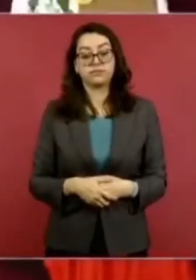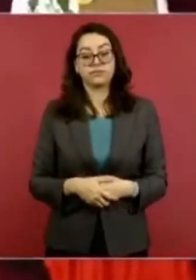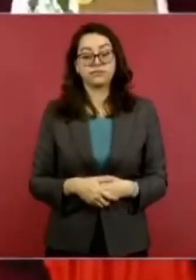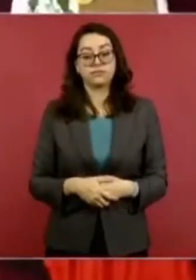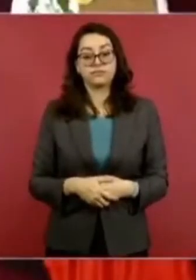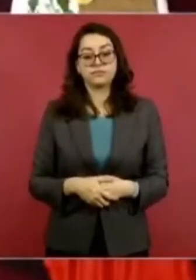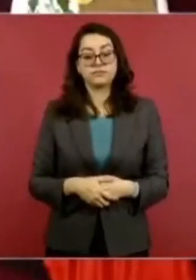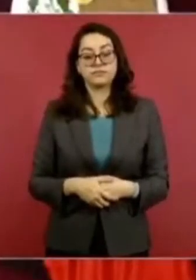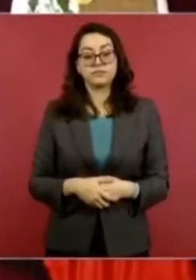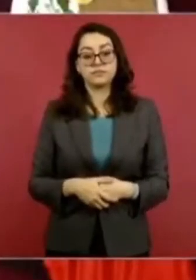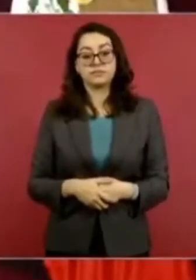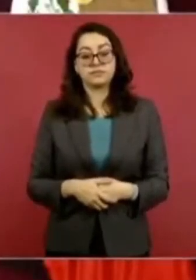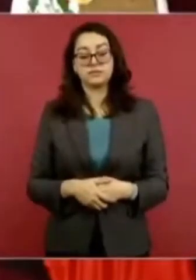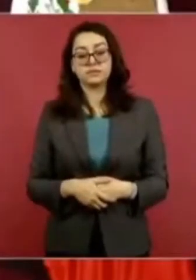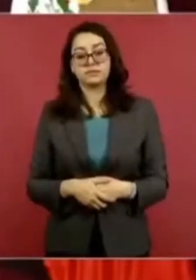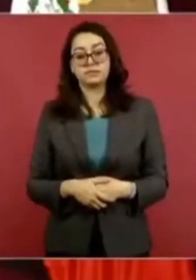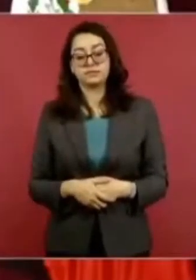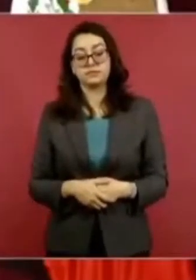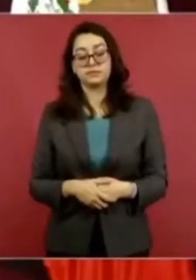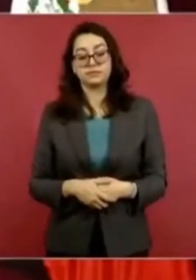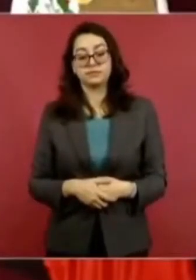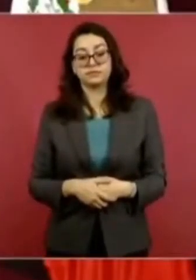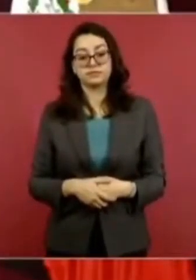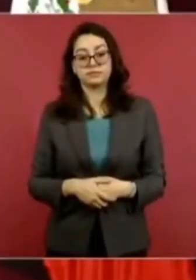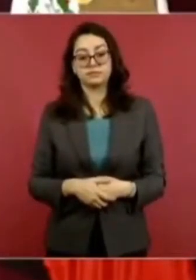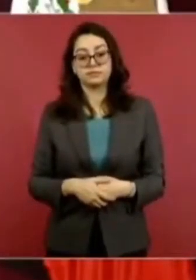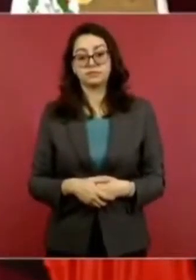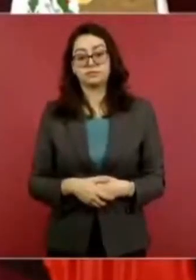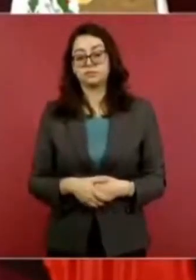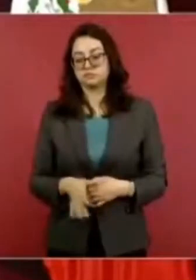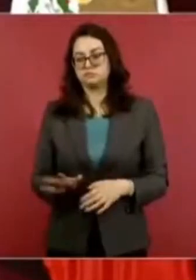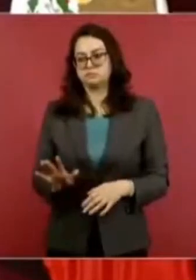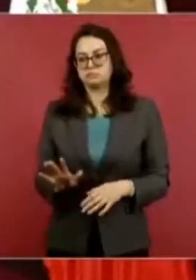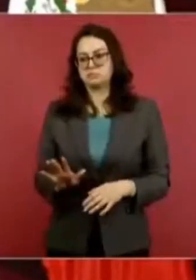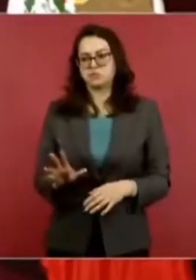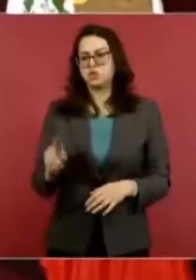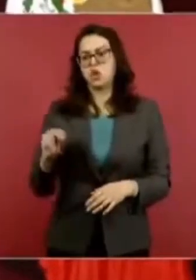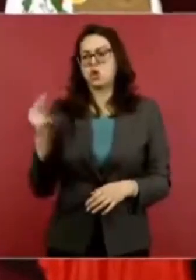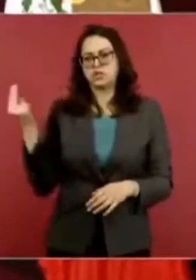Tenemos recursos, pero ayudaría,